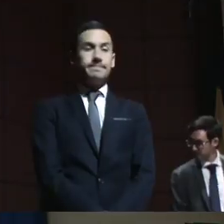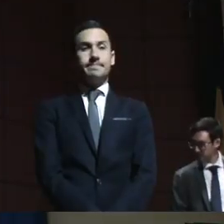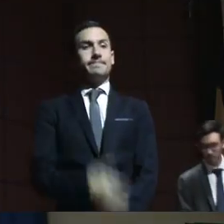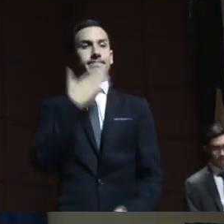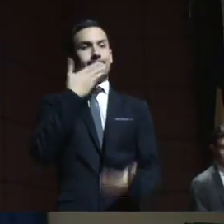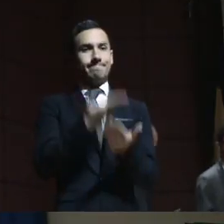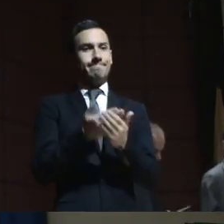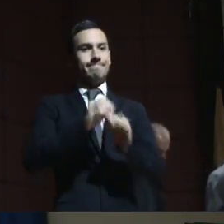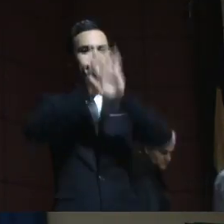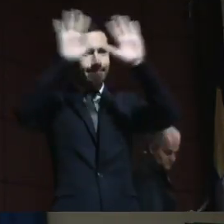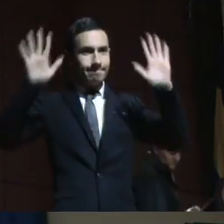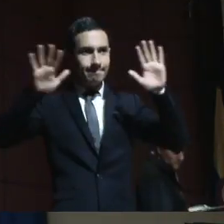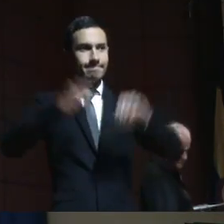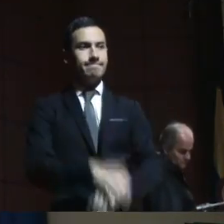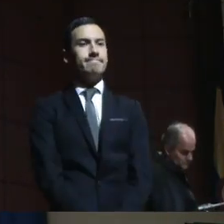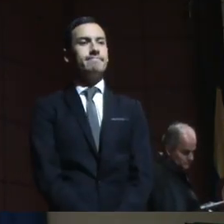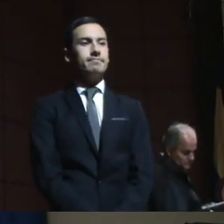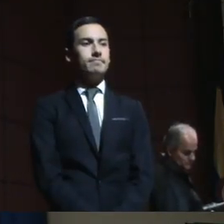Bueno, buenos días.